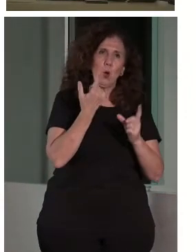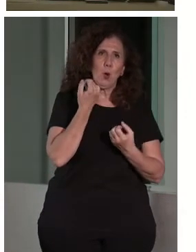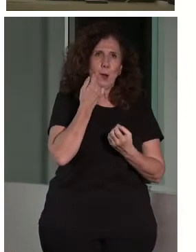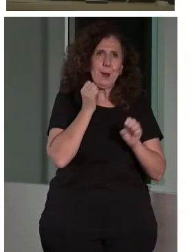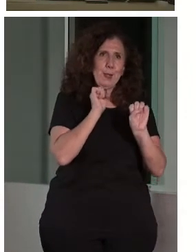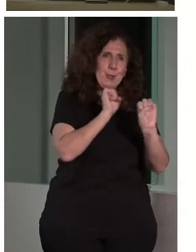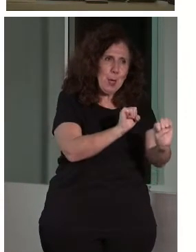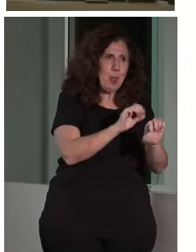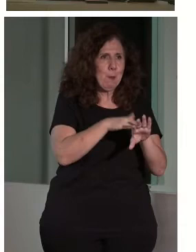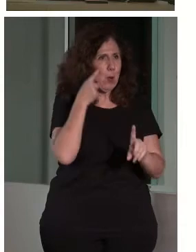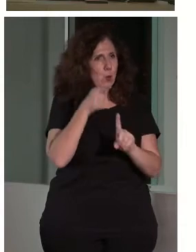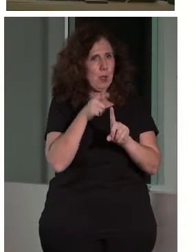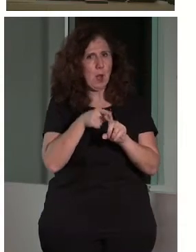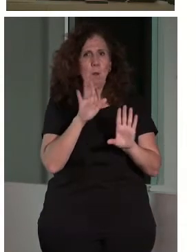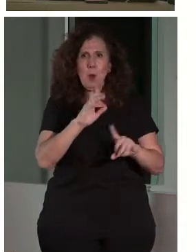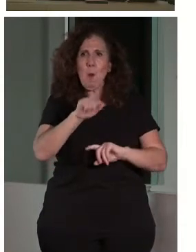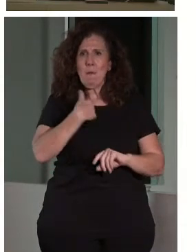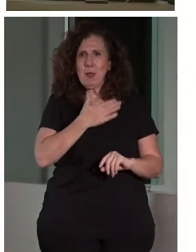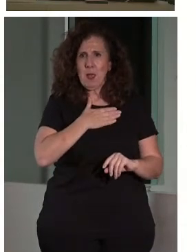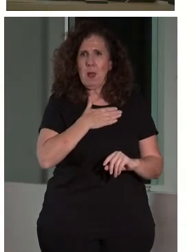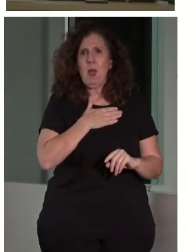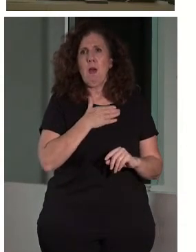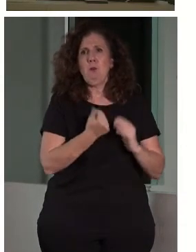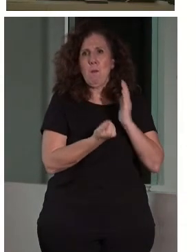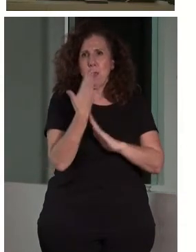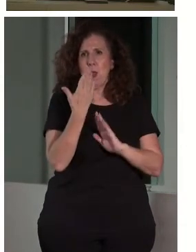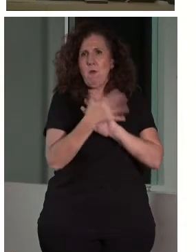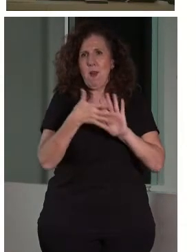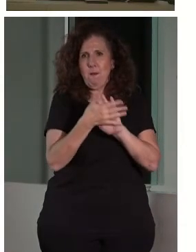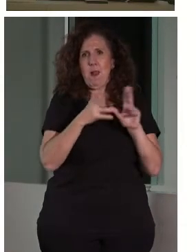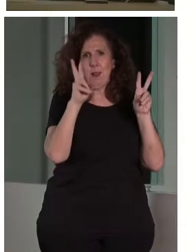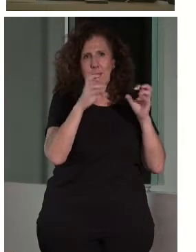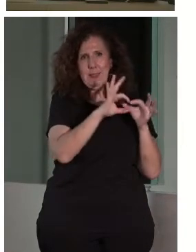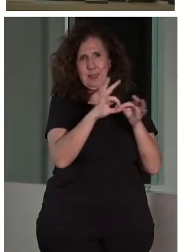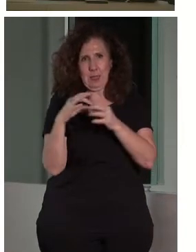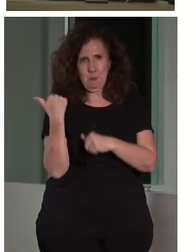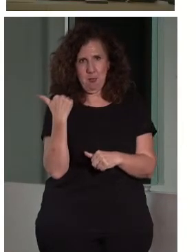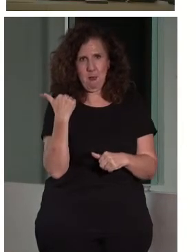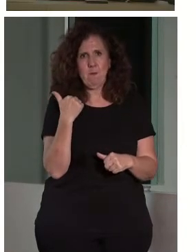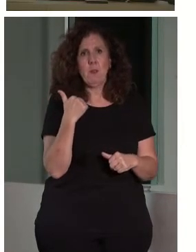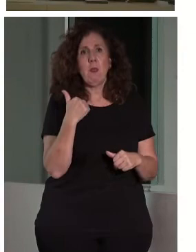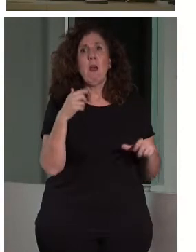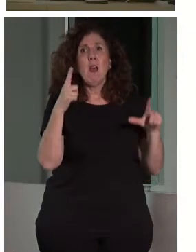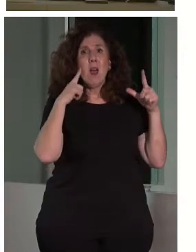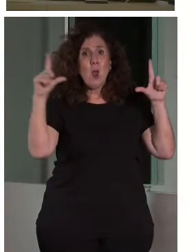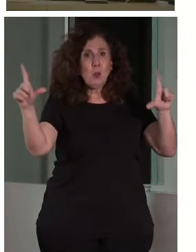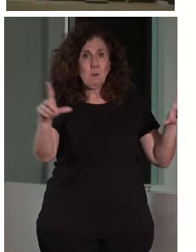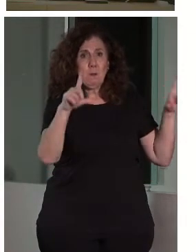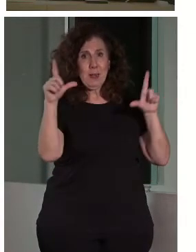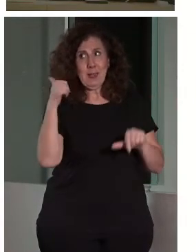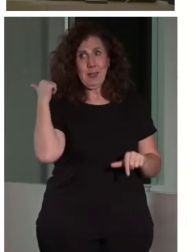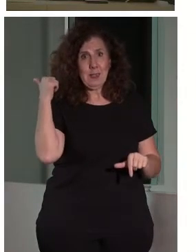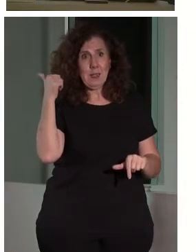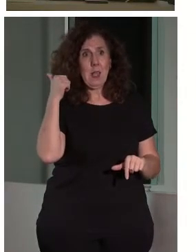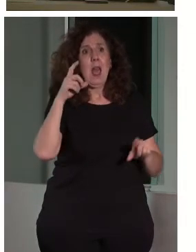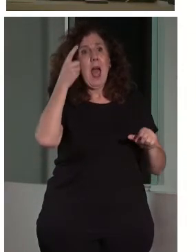desconocimiento. Pero nos van a hablar de esto mañana mucho mejor de lo que yo pueda hablar hoy. Hoy no quiero. Lo que sí que puedo decir es que a nosotros, los alumnos de educación primaria,